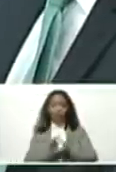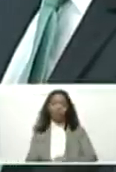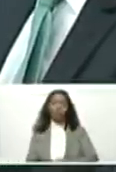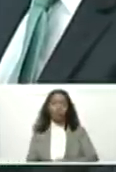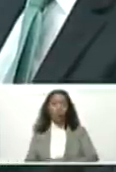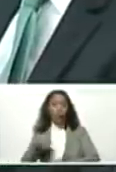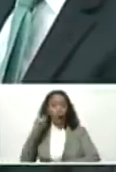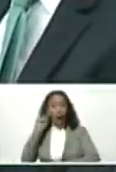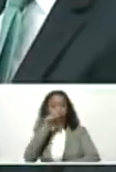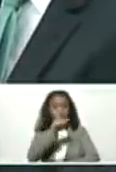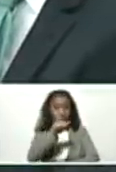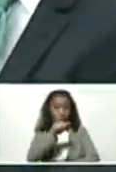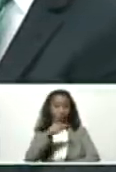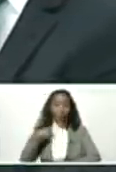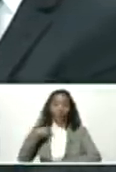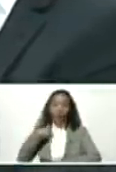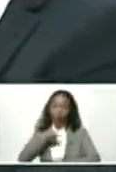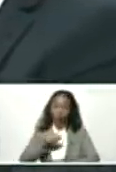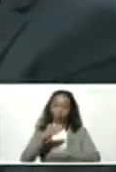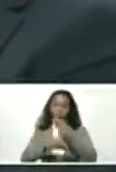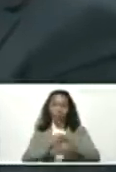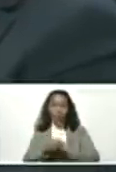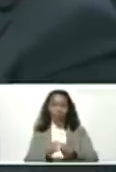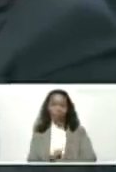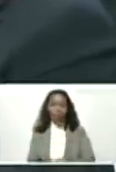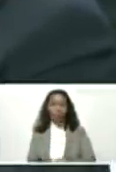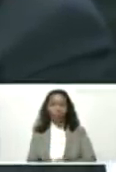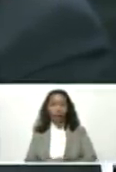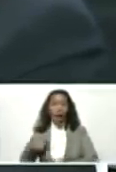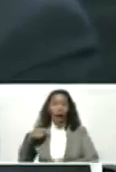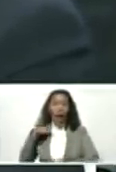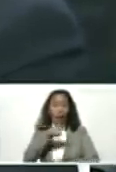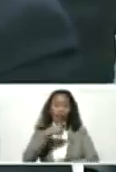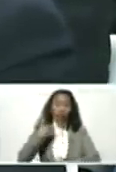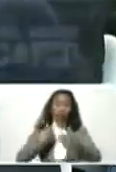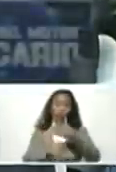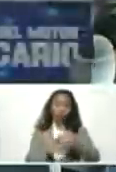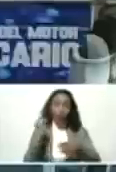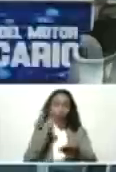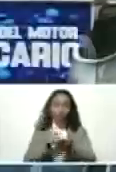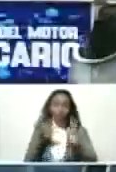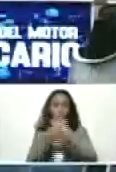Hacia allá tenemos que dirigirnos y hacia allá vamos a llegar.